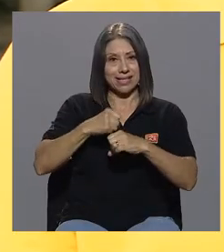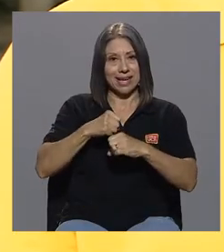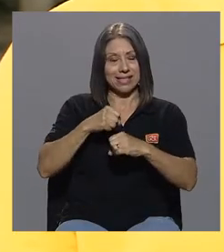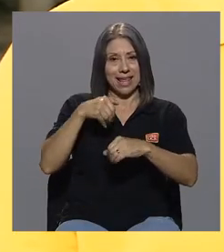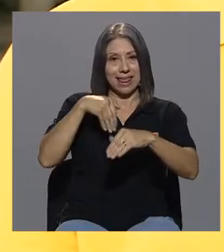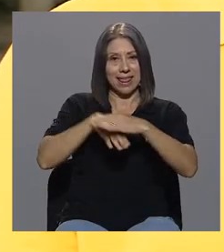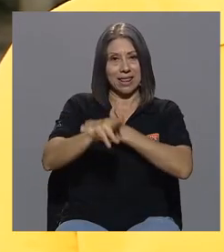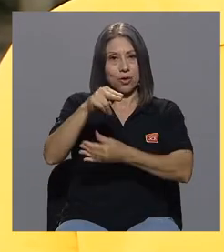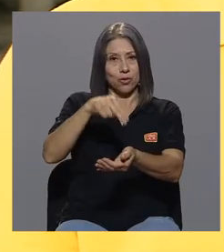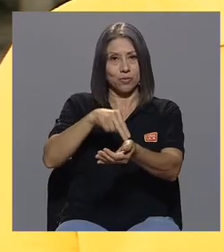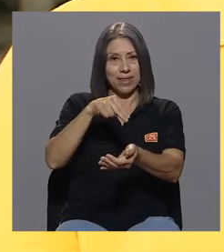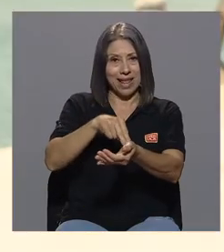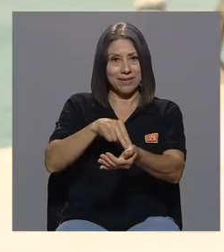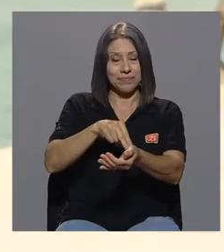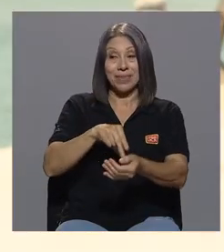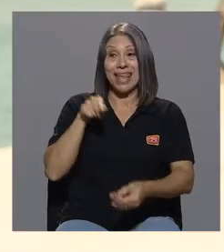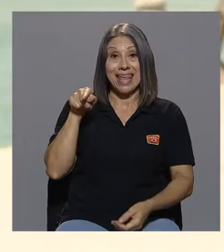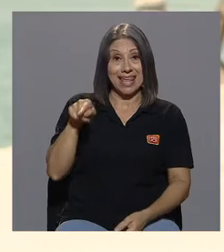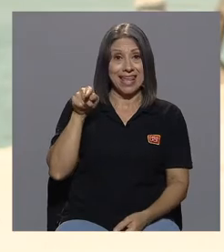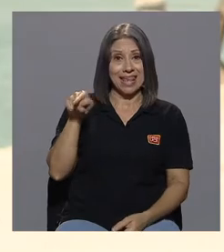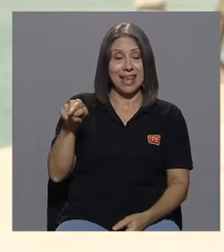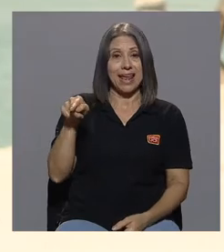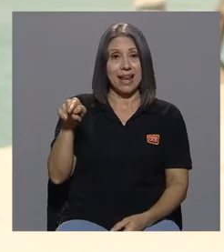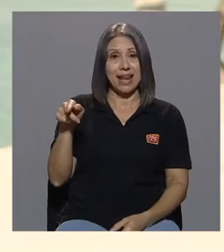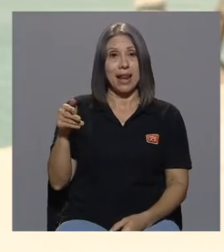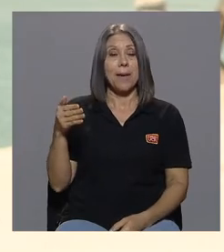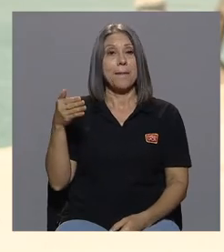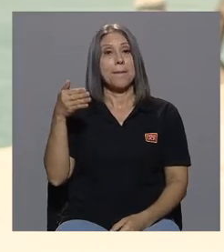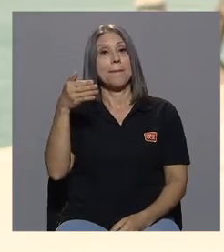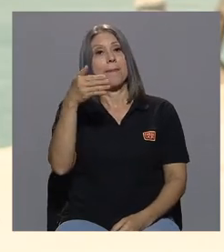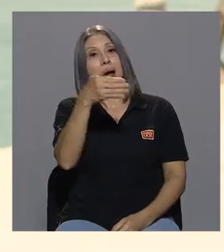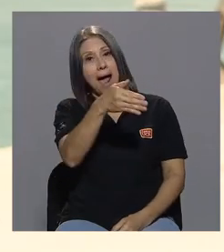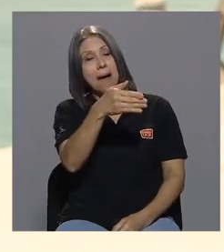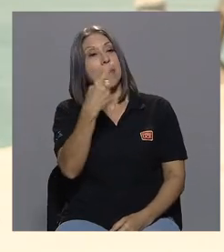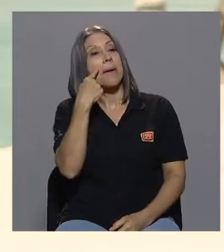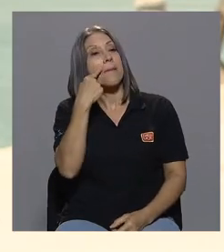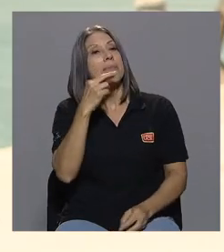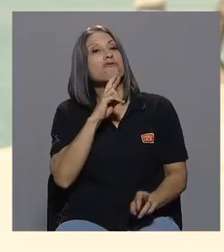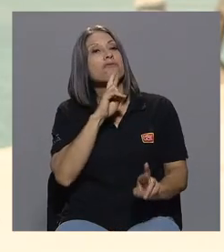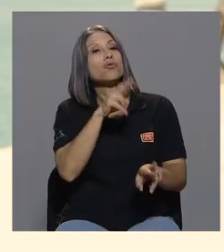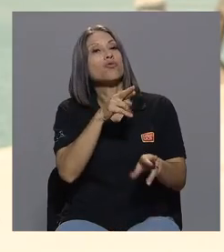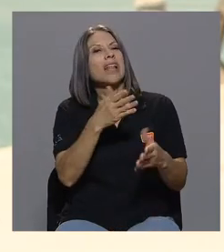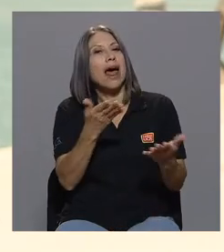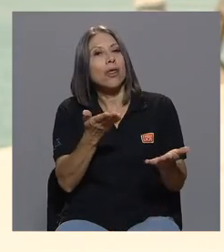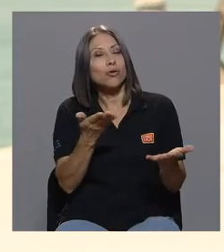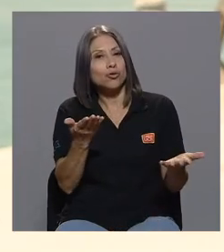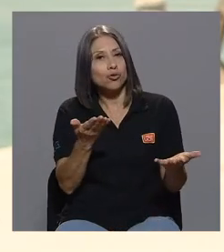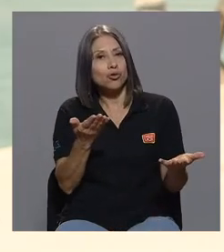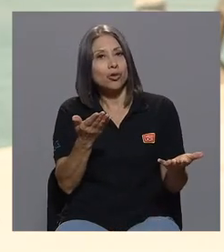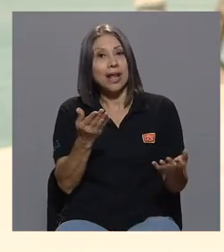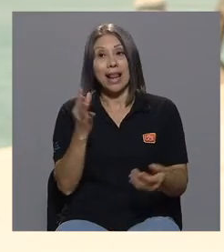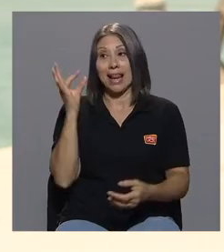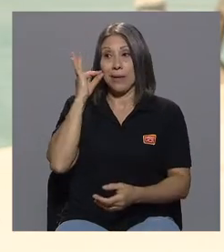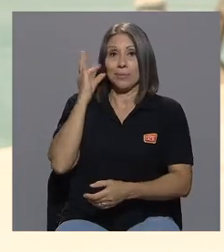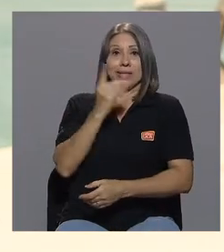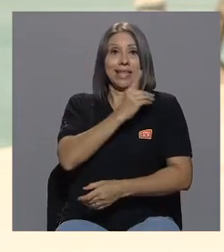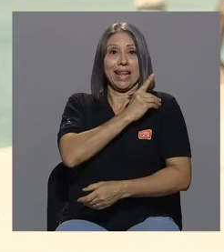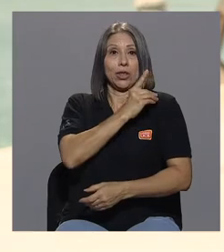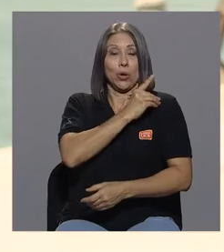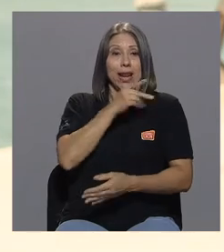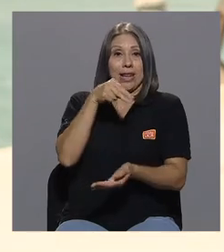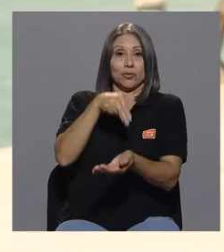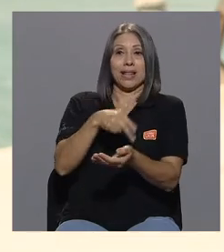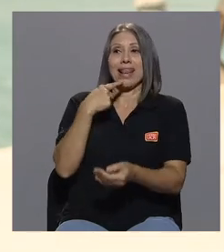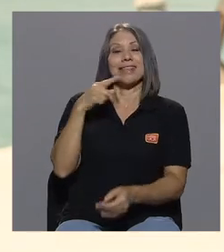iba a realizar, iba a recibir los resultados, la directora del hospital le dice que no, que hay un